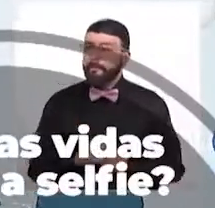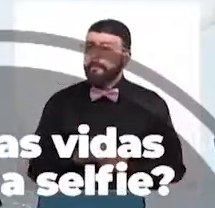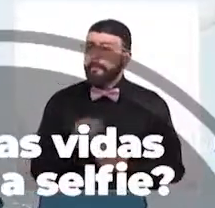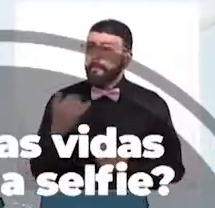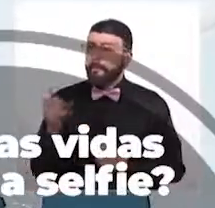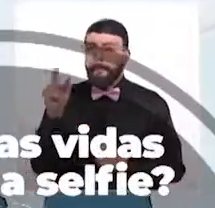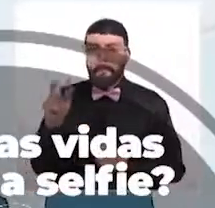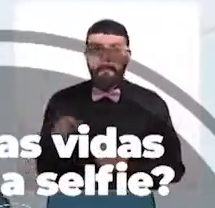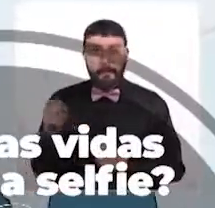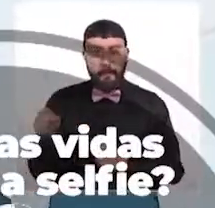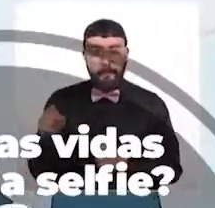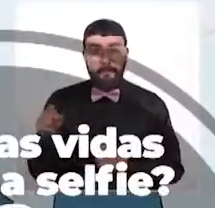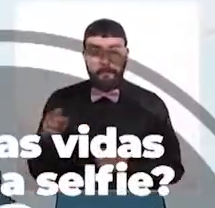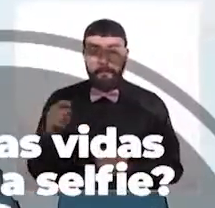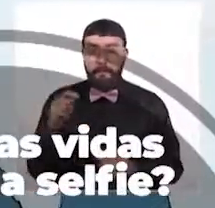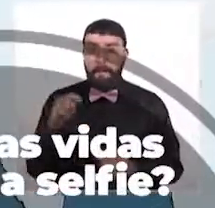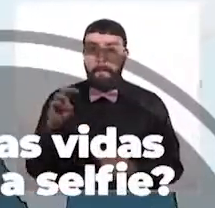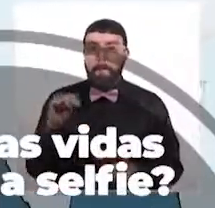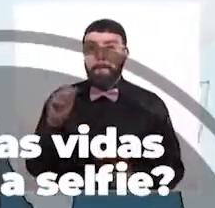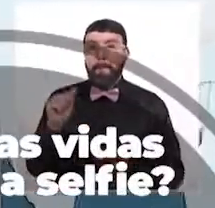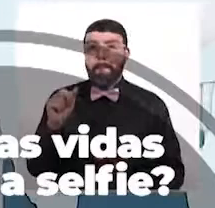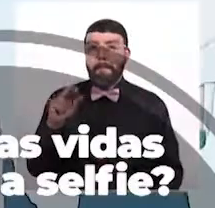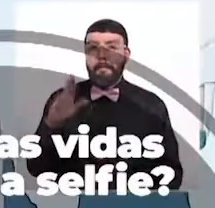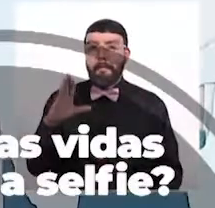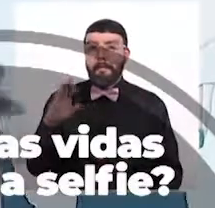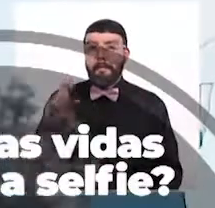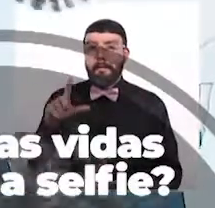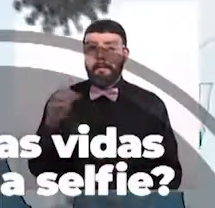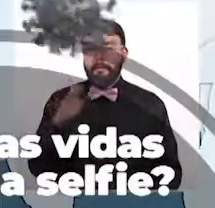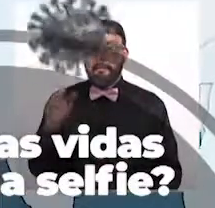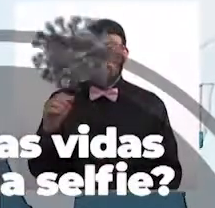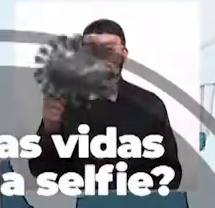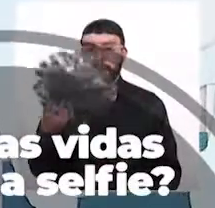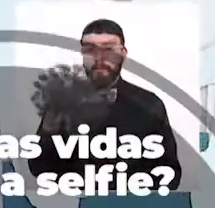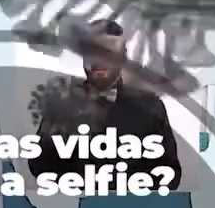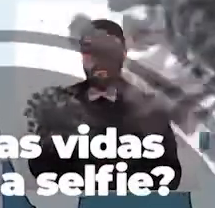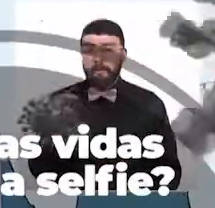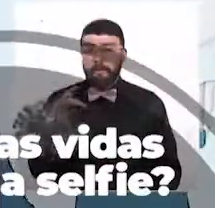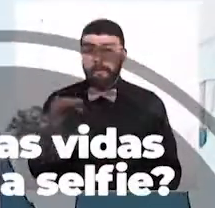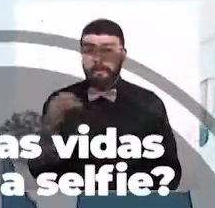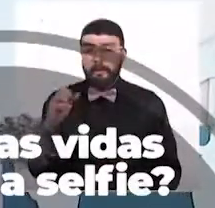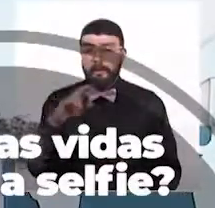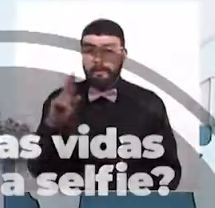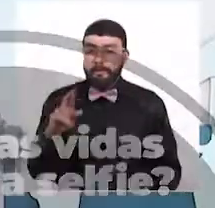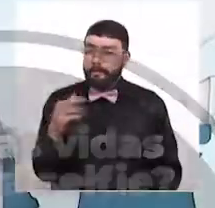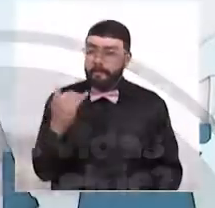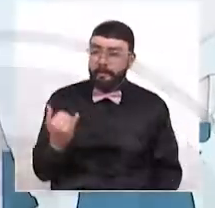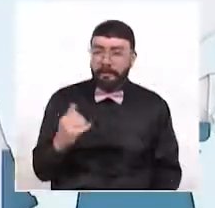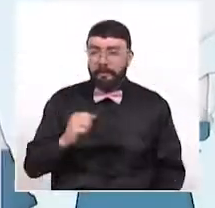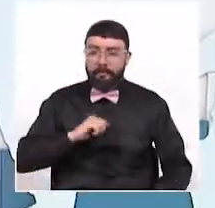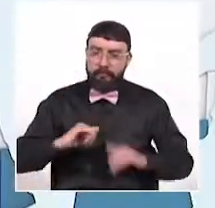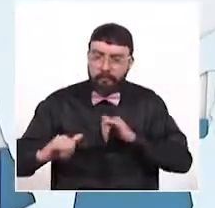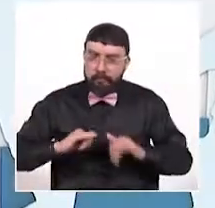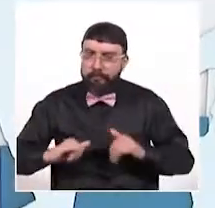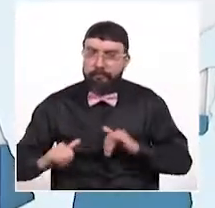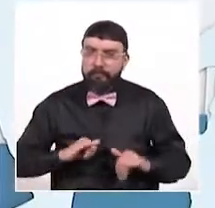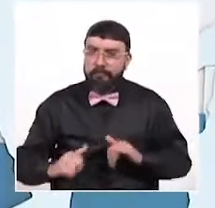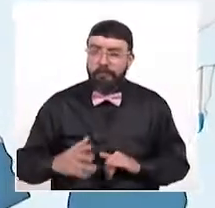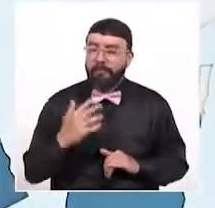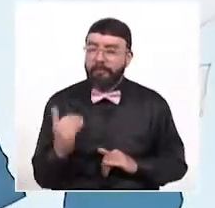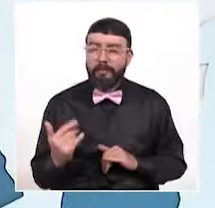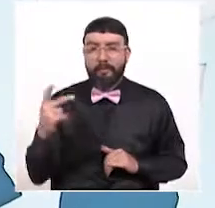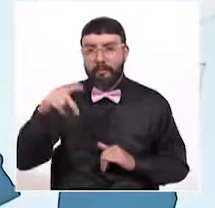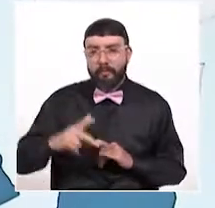Marcelo Gutiérrez, uno de los campeones nacionales de la disciplina del downhill, se dio a la tarea a través de la iniciativa denominada Reto